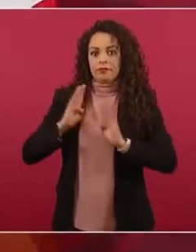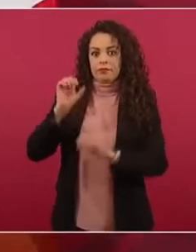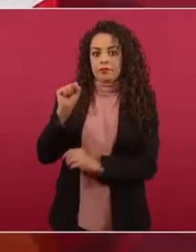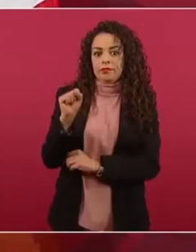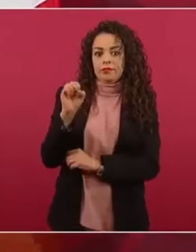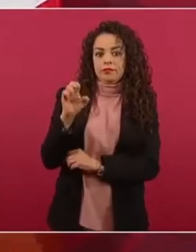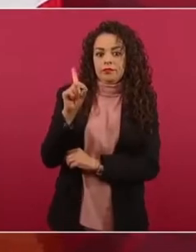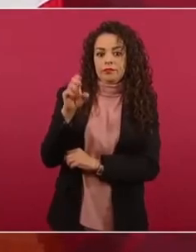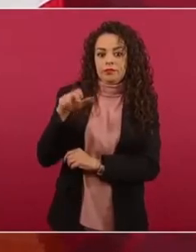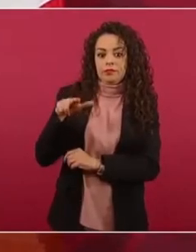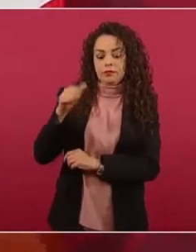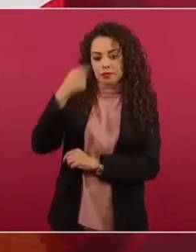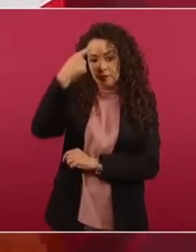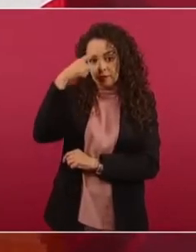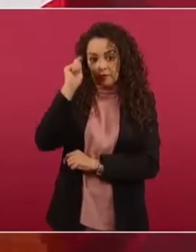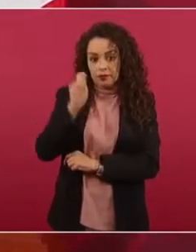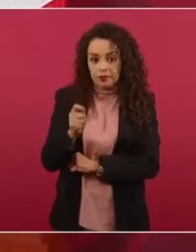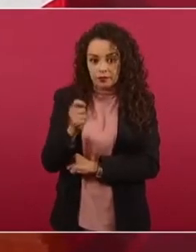desactivar